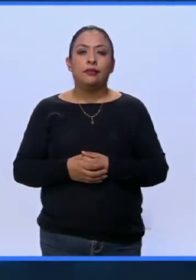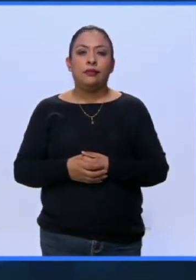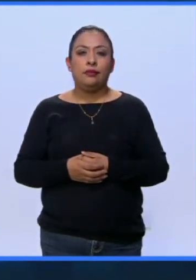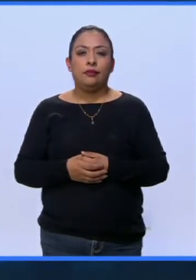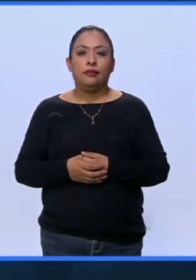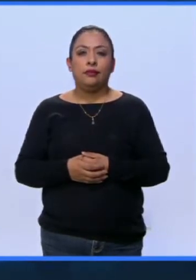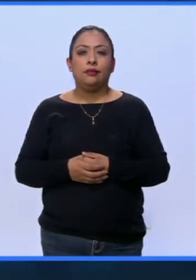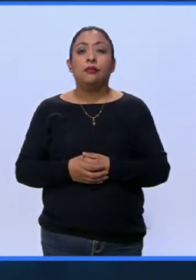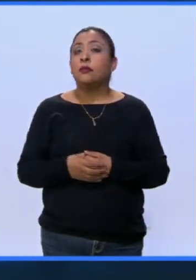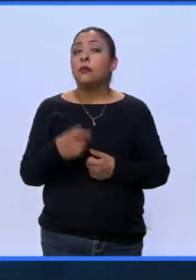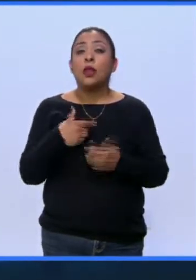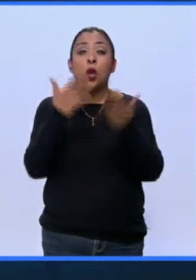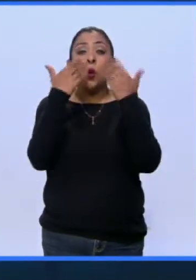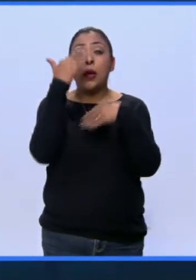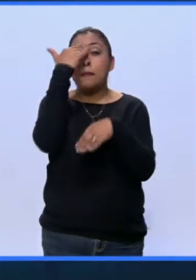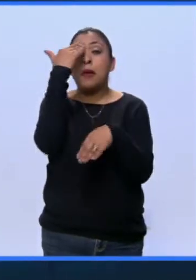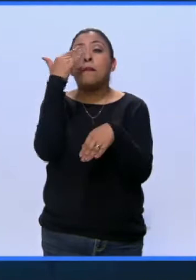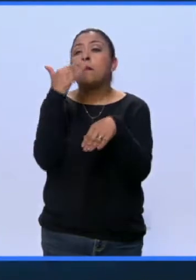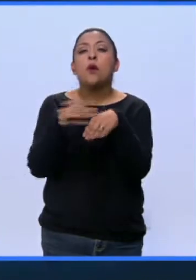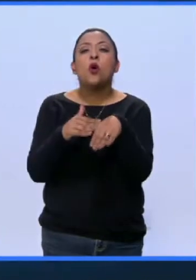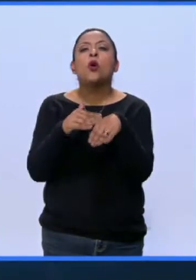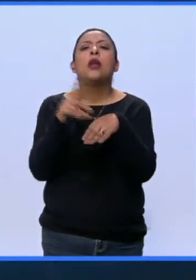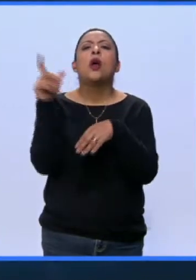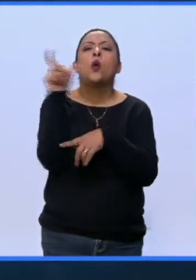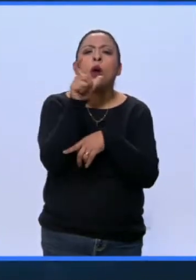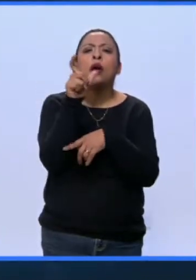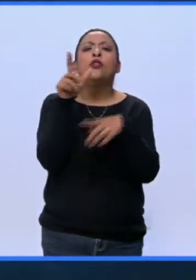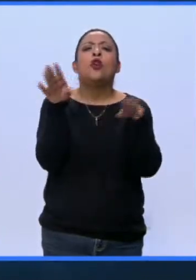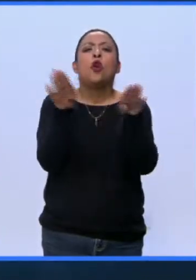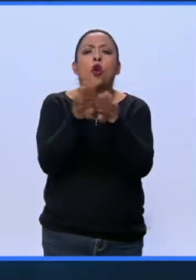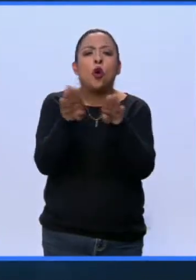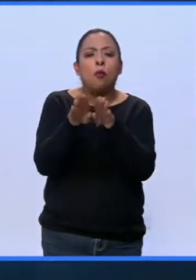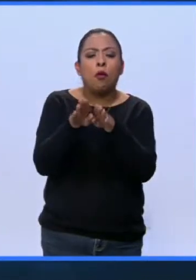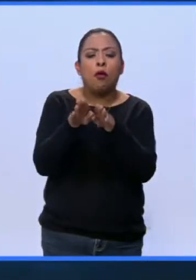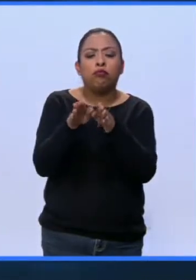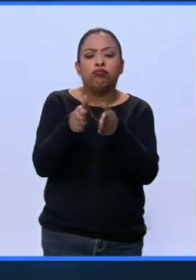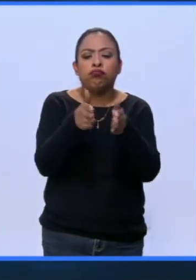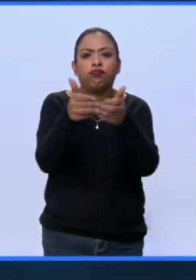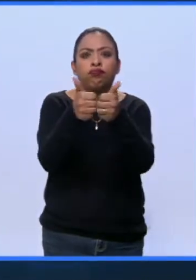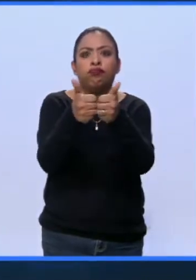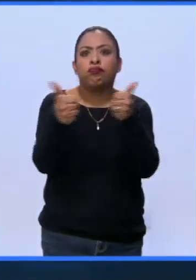No existe memoria de cuándo o cómo sus caminos se separaron.